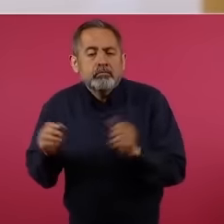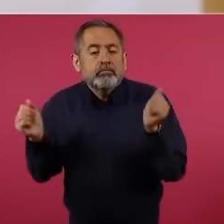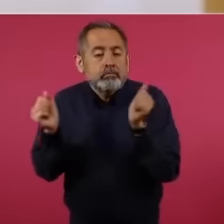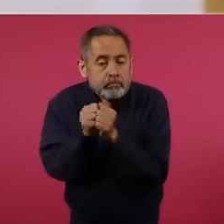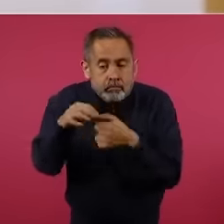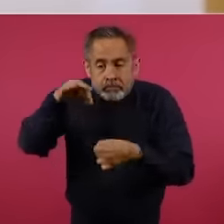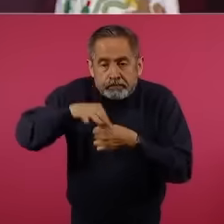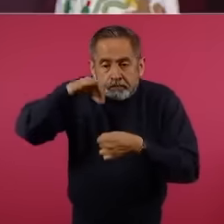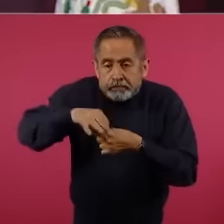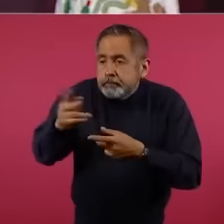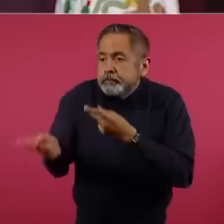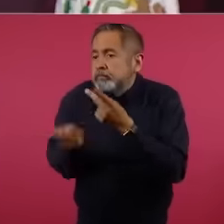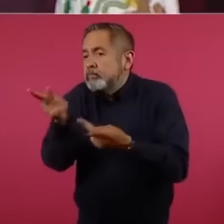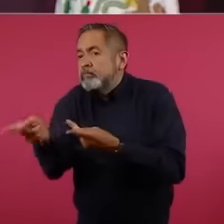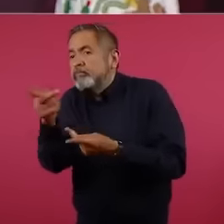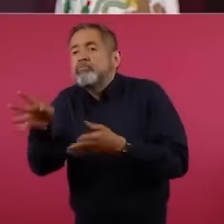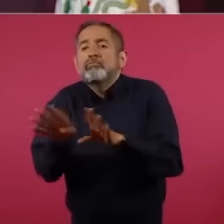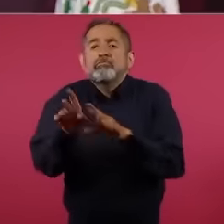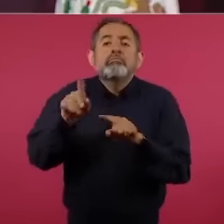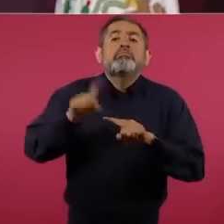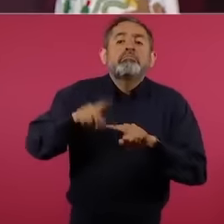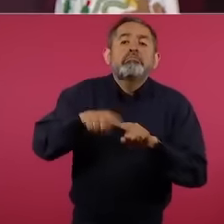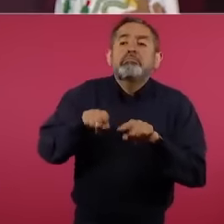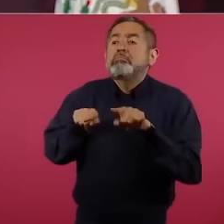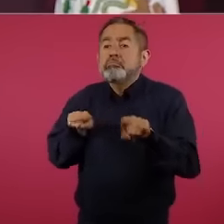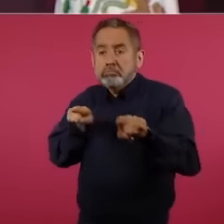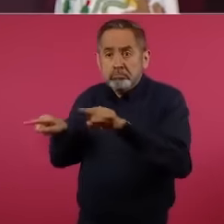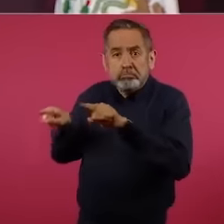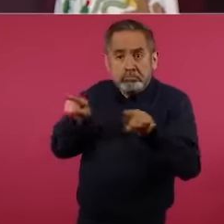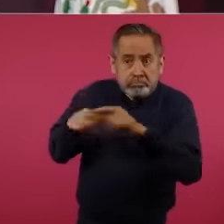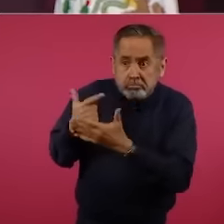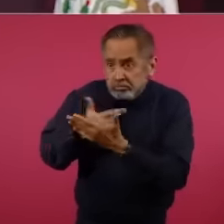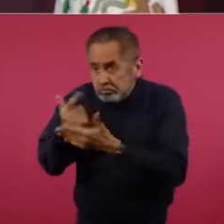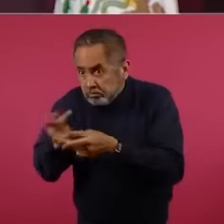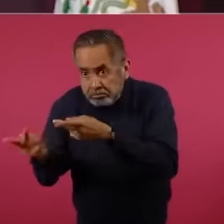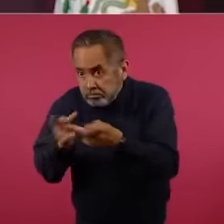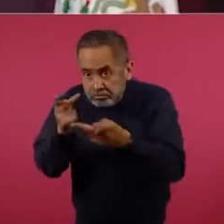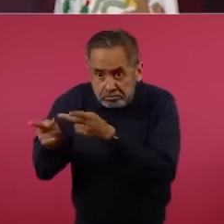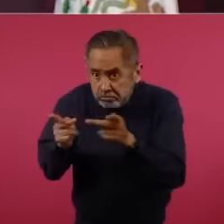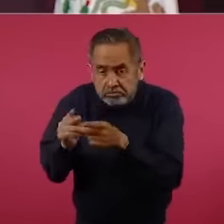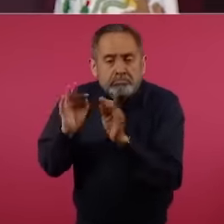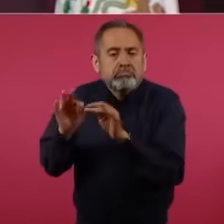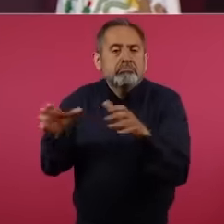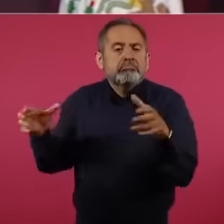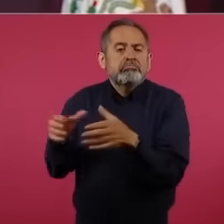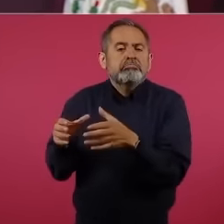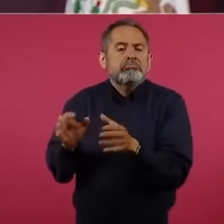porque eso ha ayudado muchísimo. Bueno, ha evitado rupturas